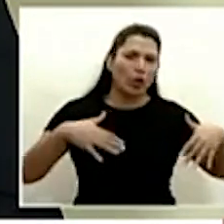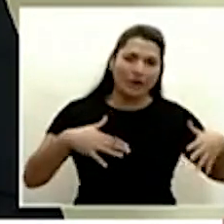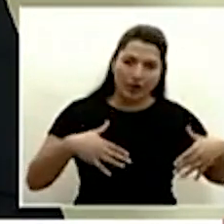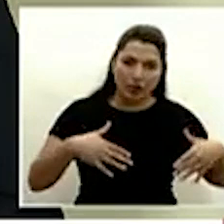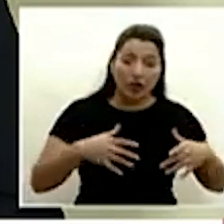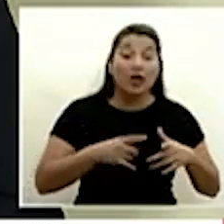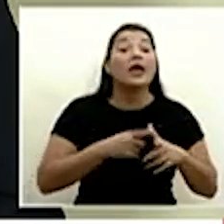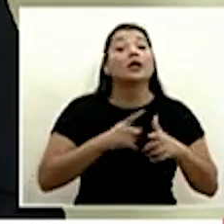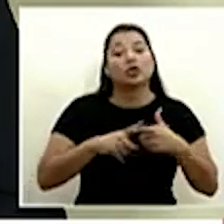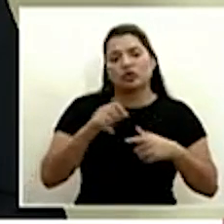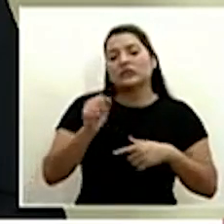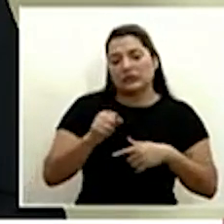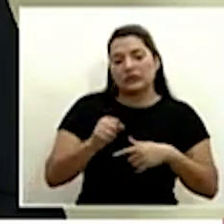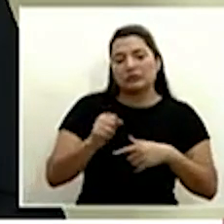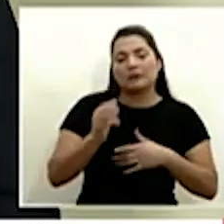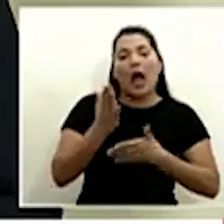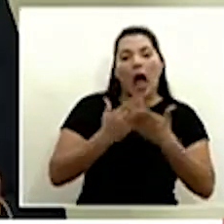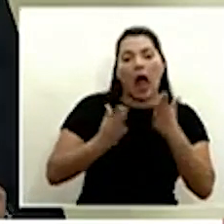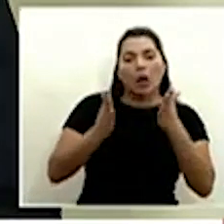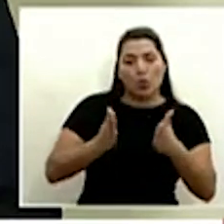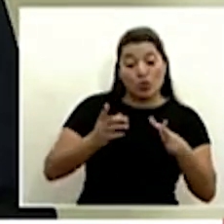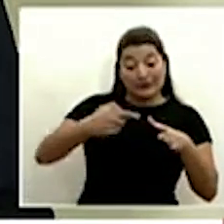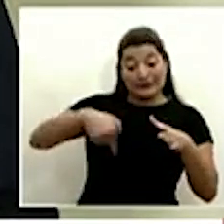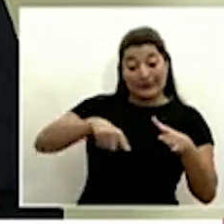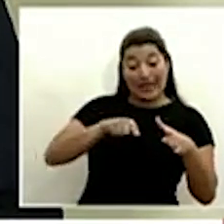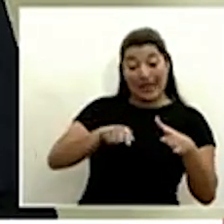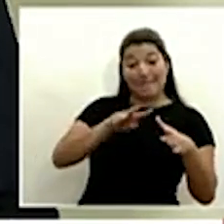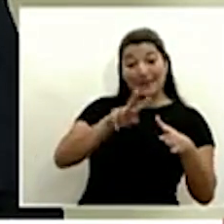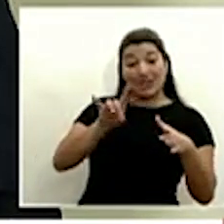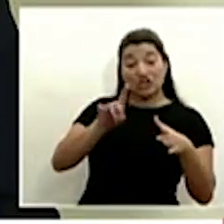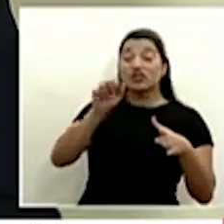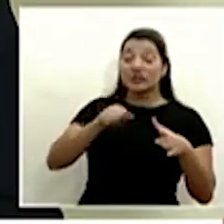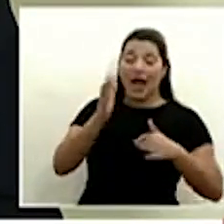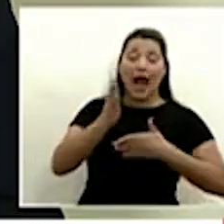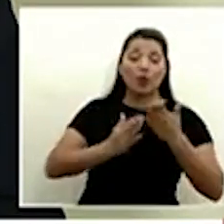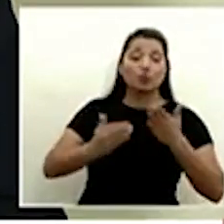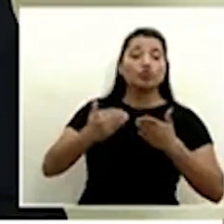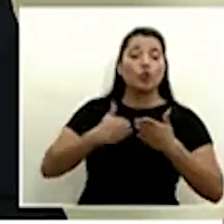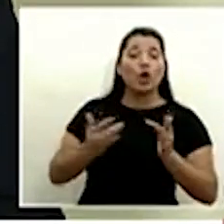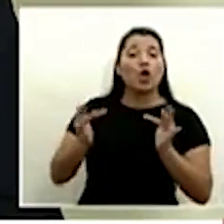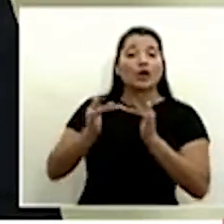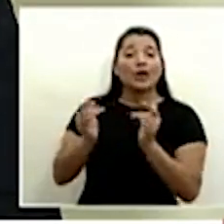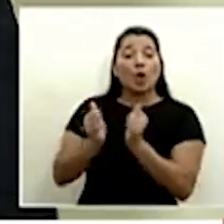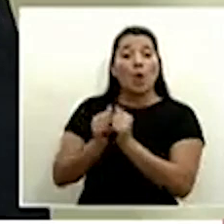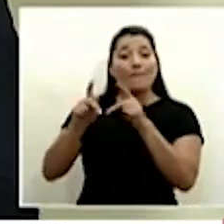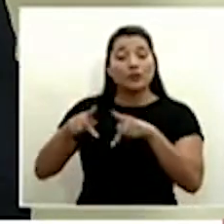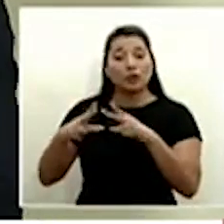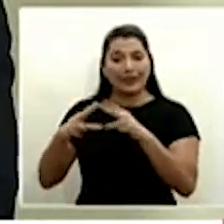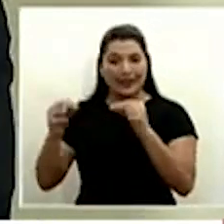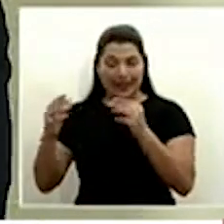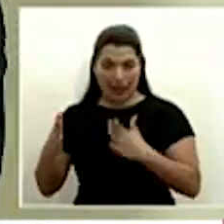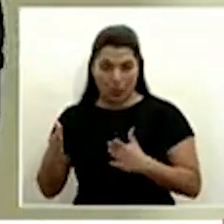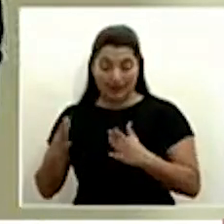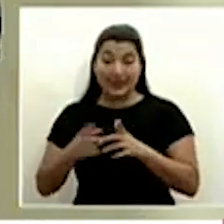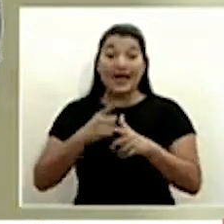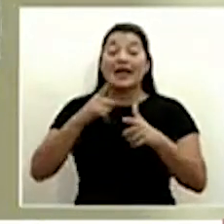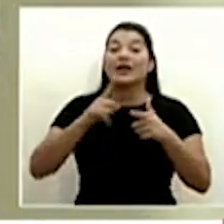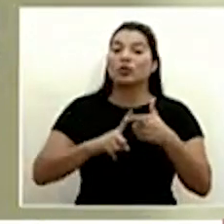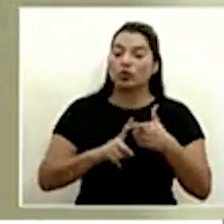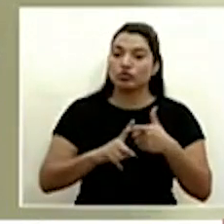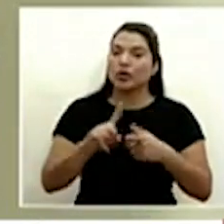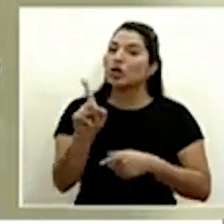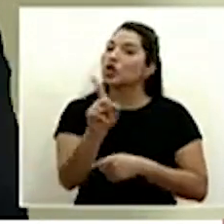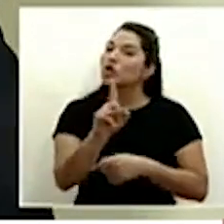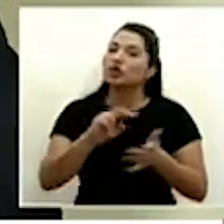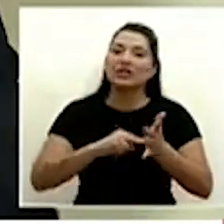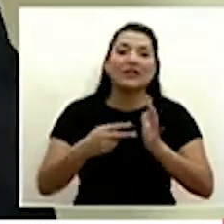personas que han ingresado desde Nicaragua otros pues han infectado a nivel interno y por eso yo insisto en que no se trata ahorita de decir que